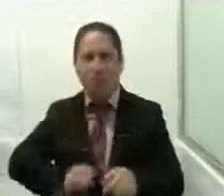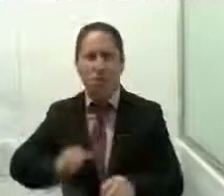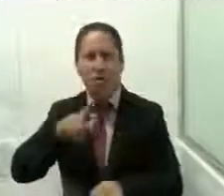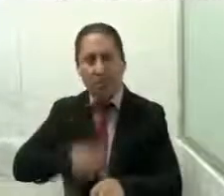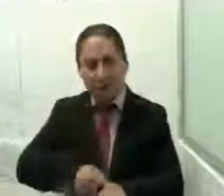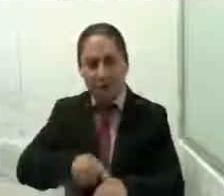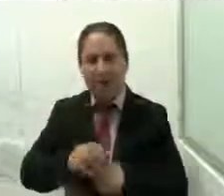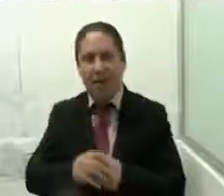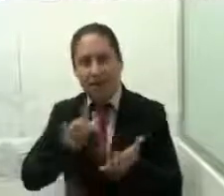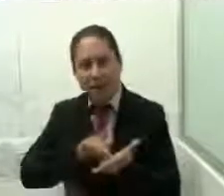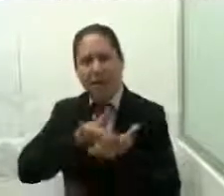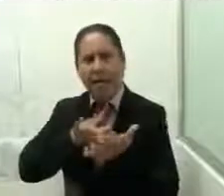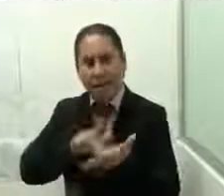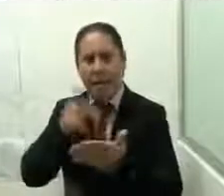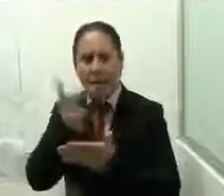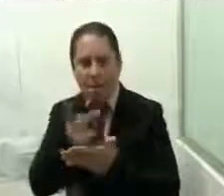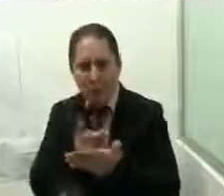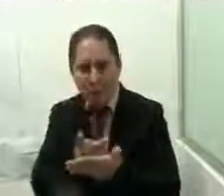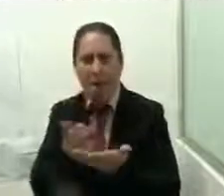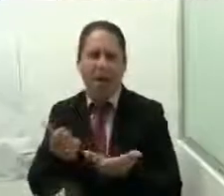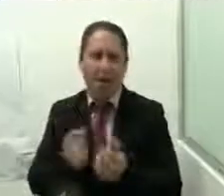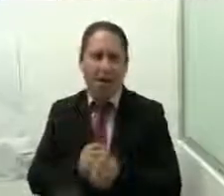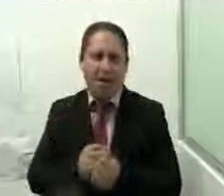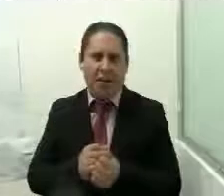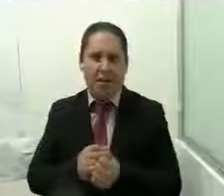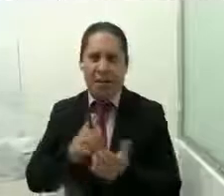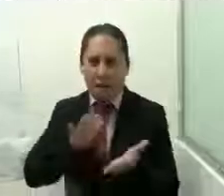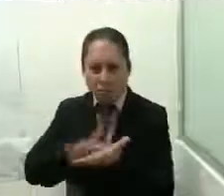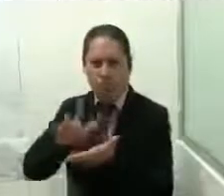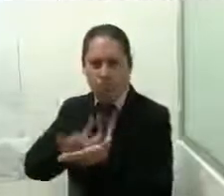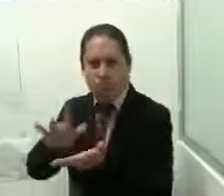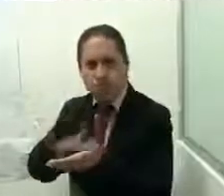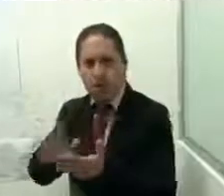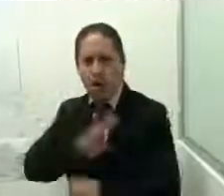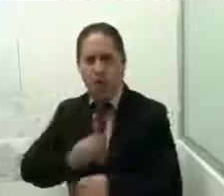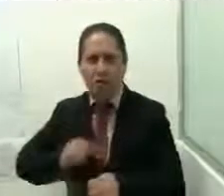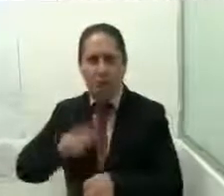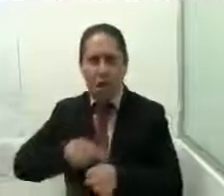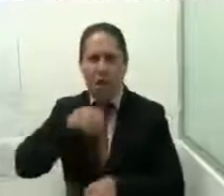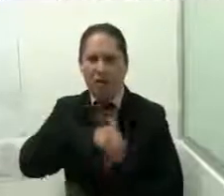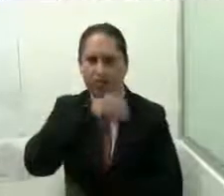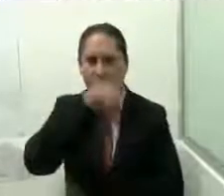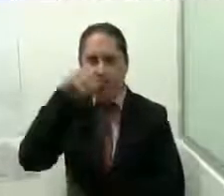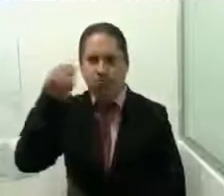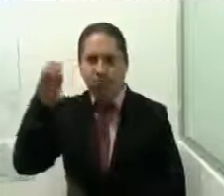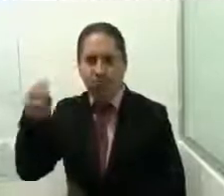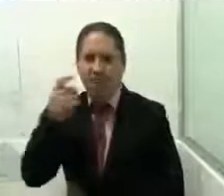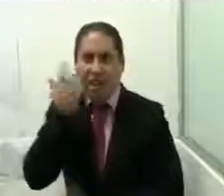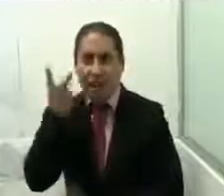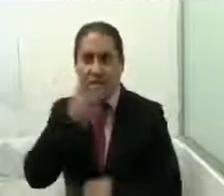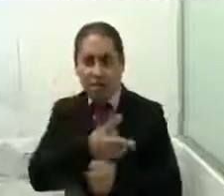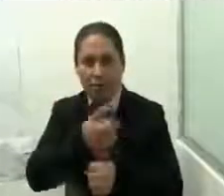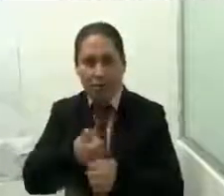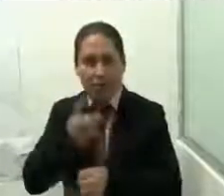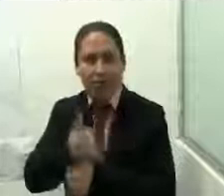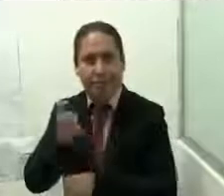apoyando con programas y de acuerdo con todas las instancias municipales yo quiero seguir exhortándole para que